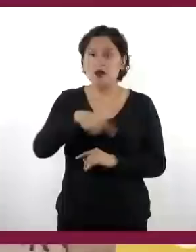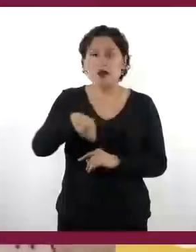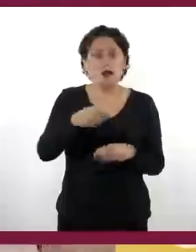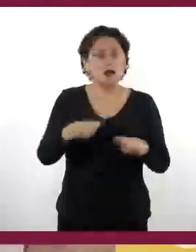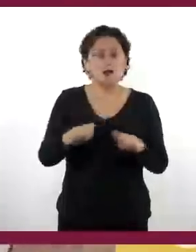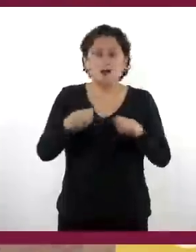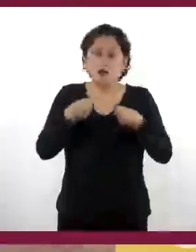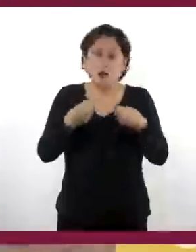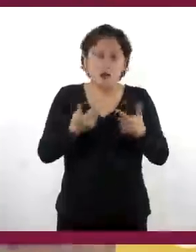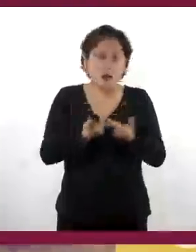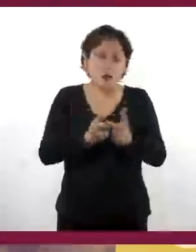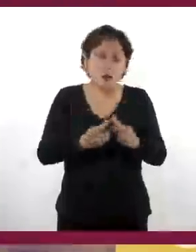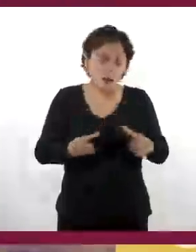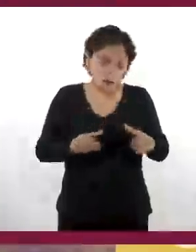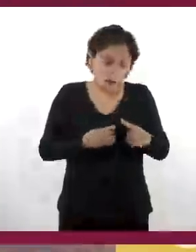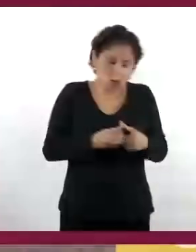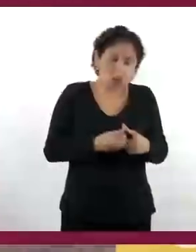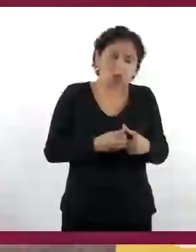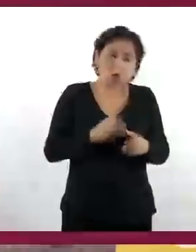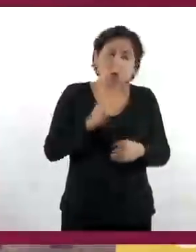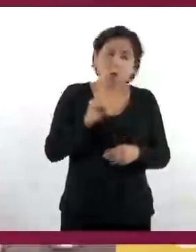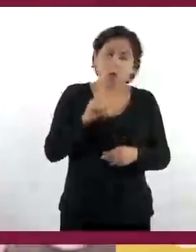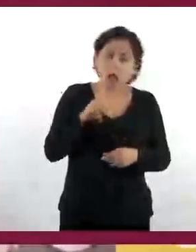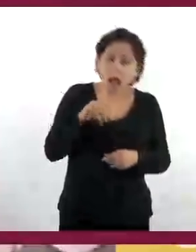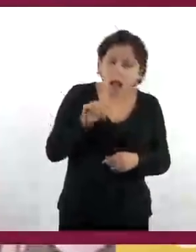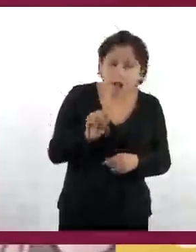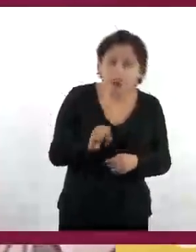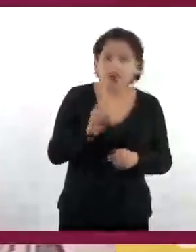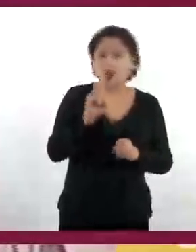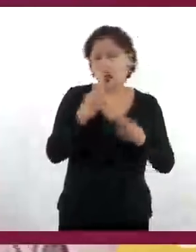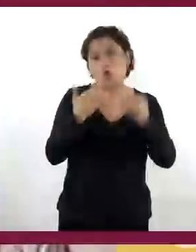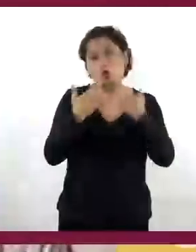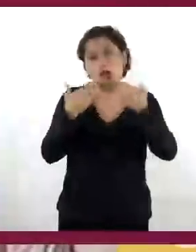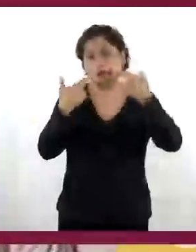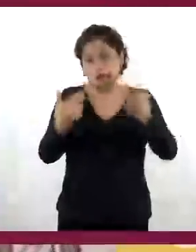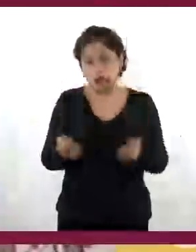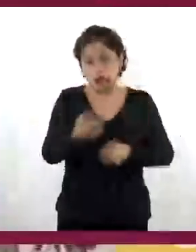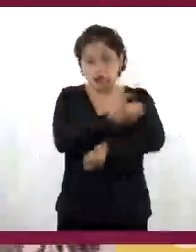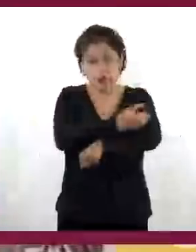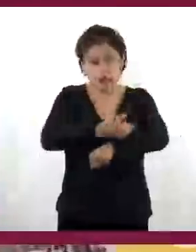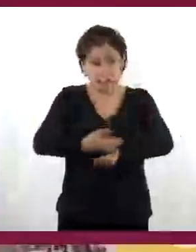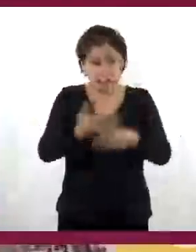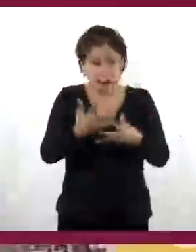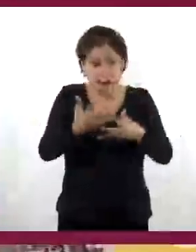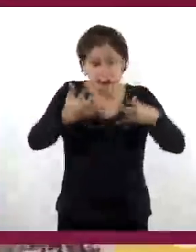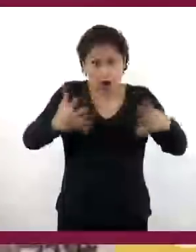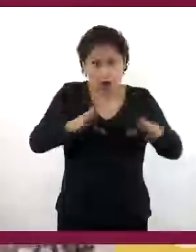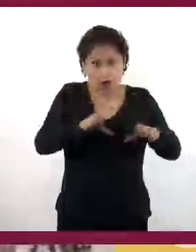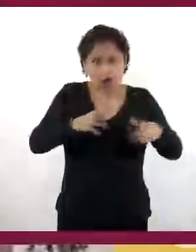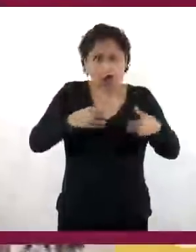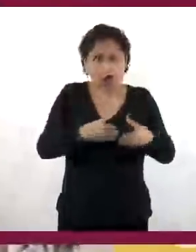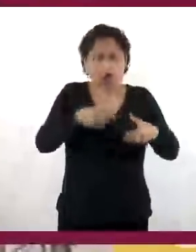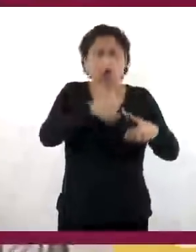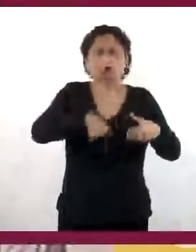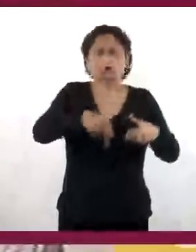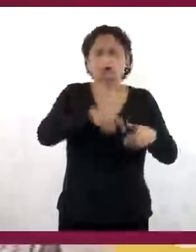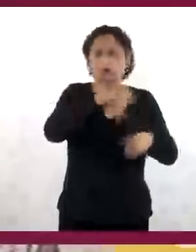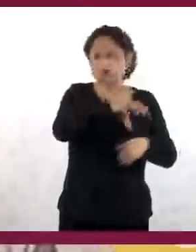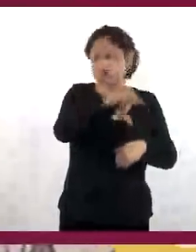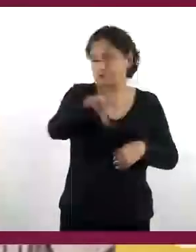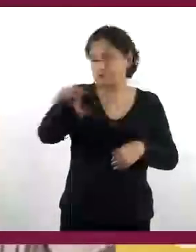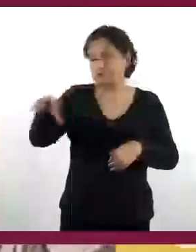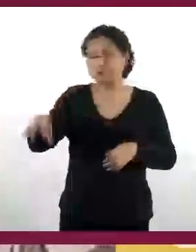Vivían agrupados en lo que se llaman bandas o rancherías, eran grupos de varias familias, y ocupaban territorios determinados,